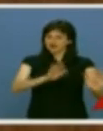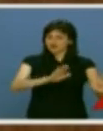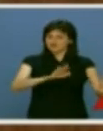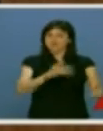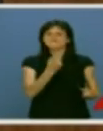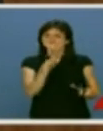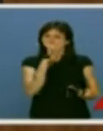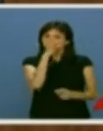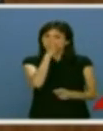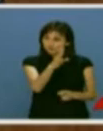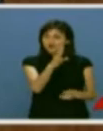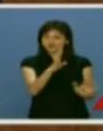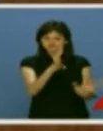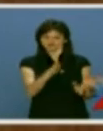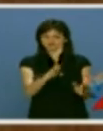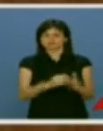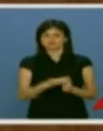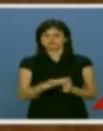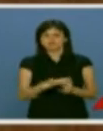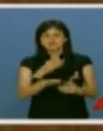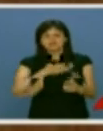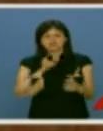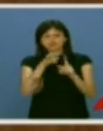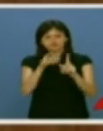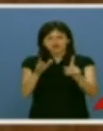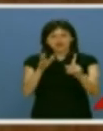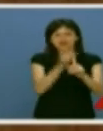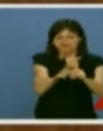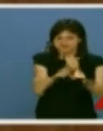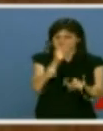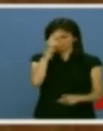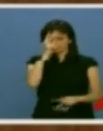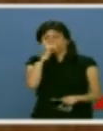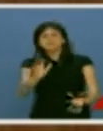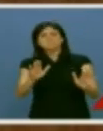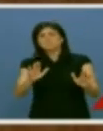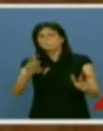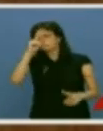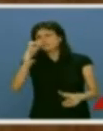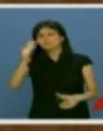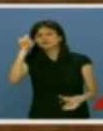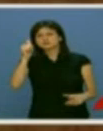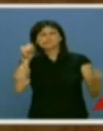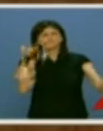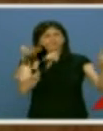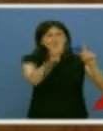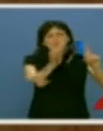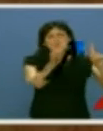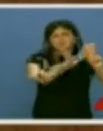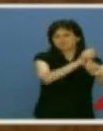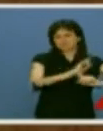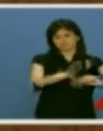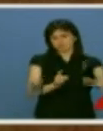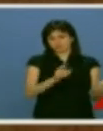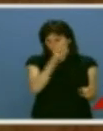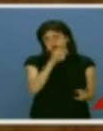quedan cuatro años. Me preocupa no haber alcanzado mi objetivo, pero créame si le digo que me preocupa mucho más que ustedes no hayan alcanzado el suyo. Hace